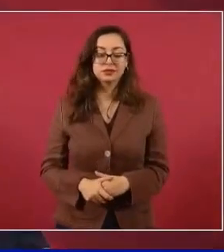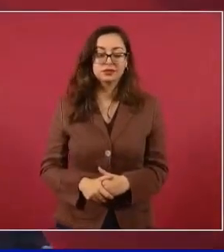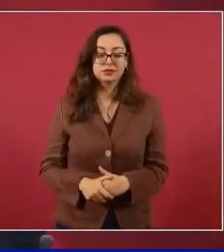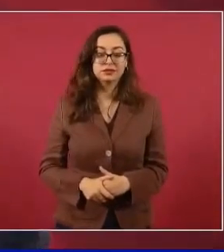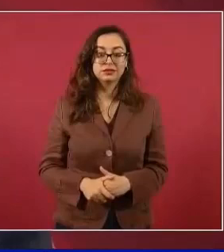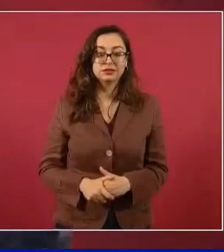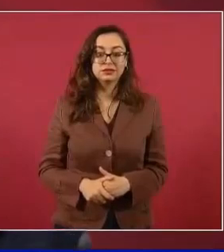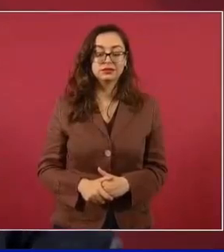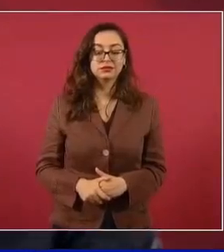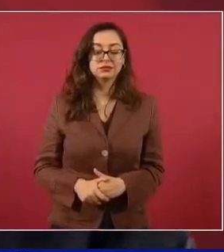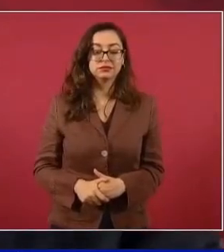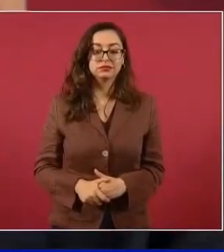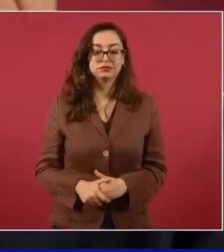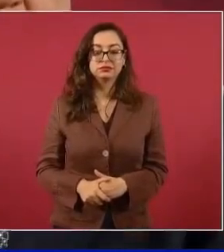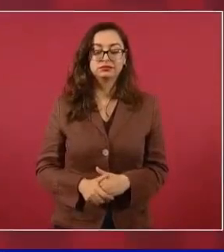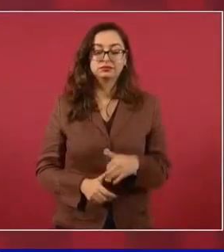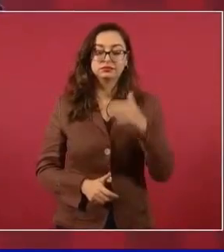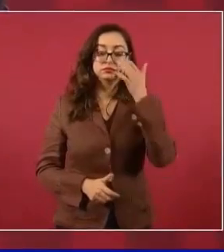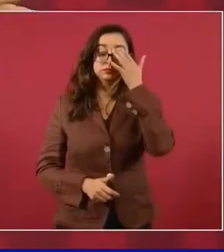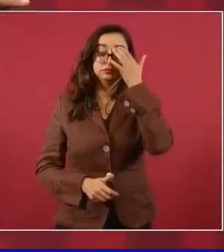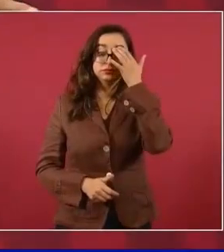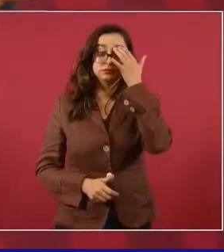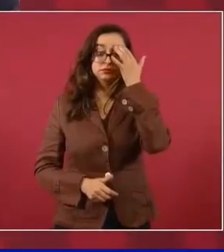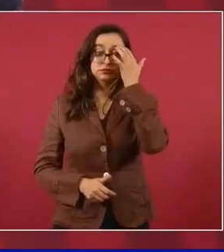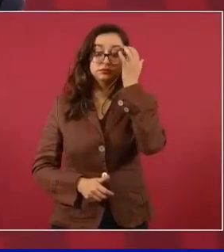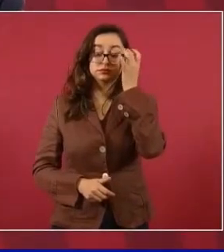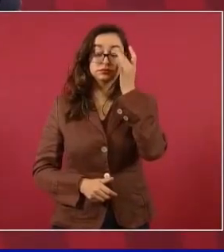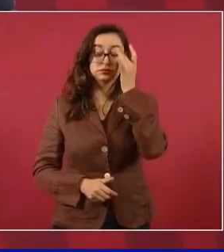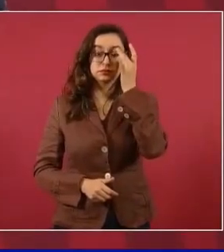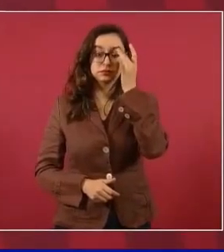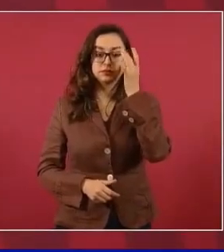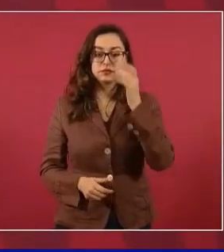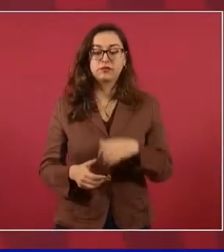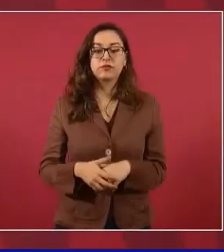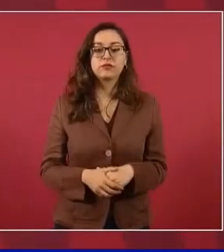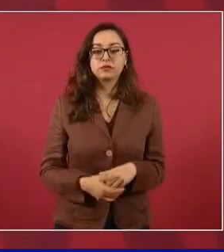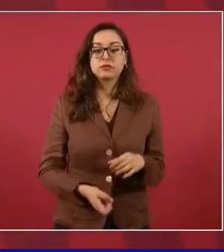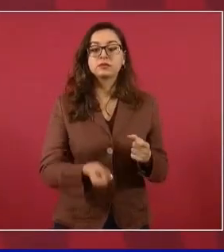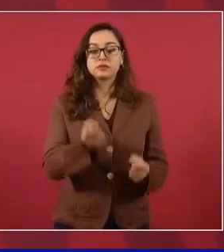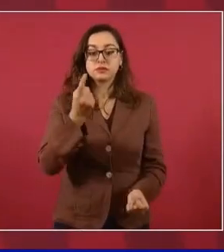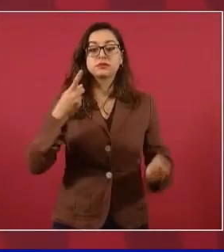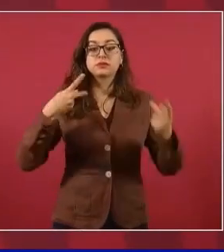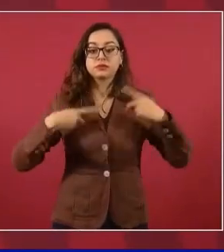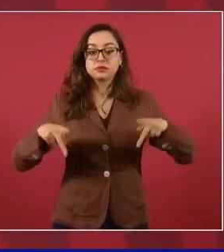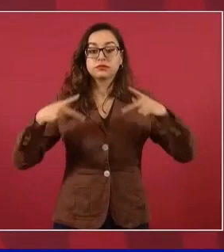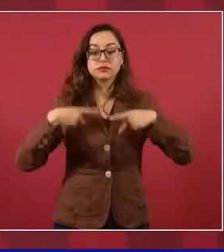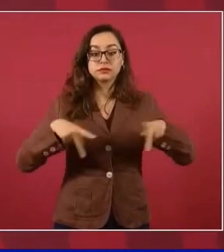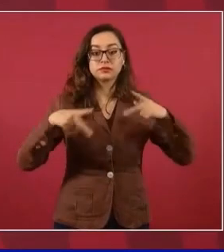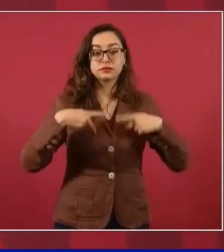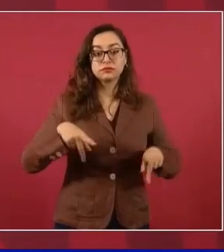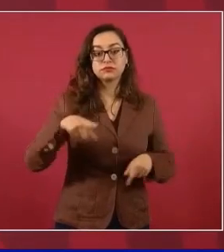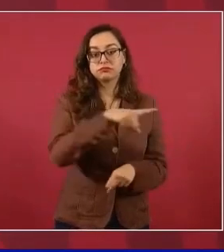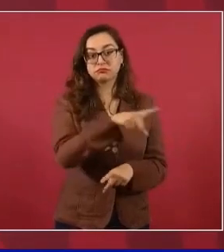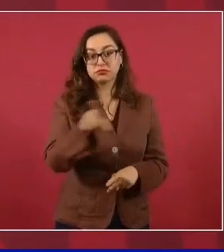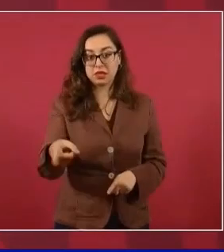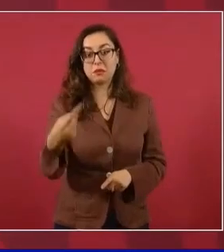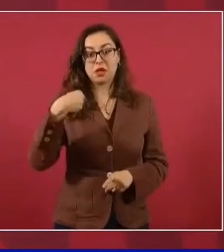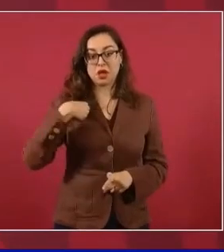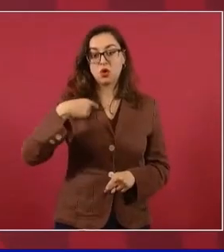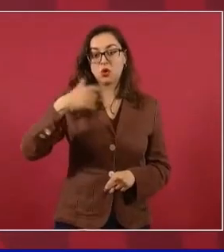gente que me conoce o no tanto,